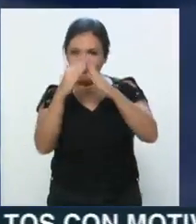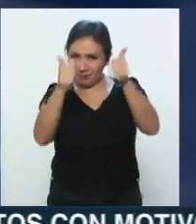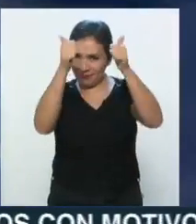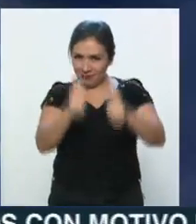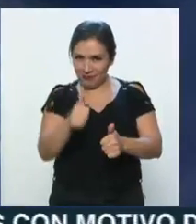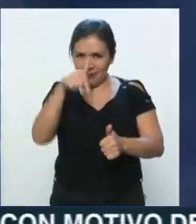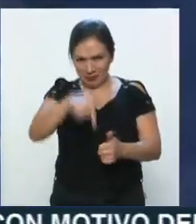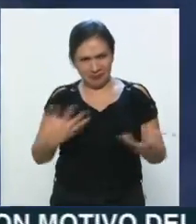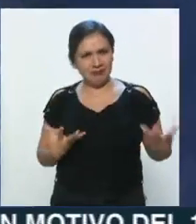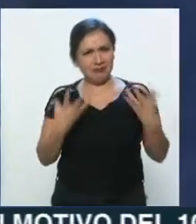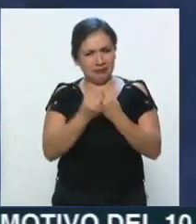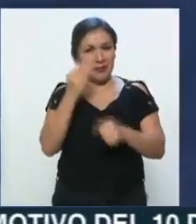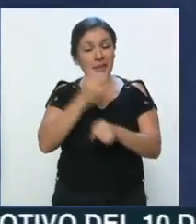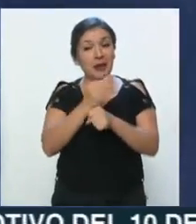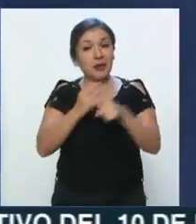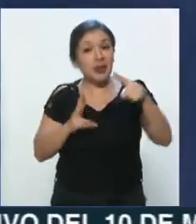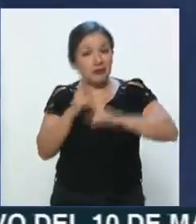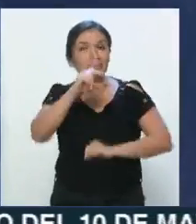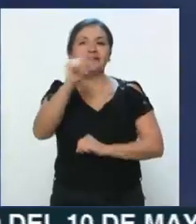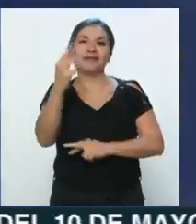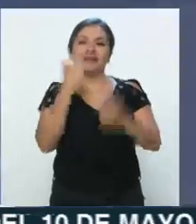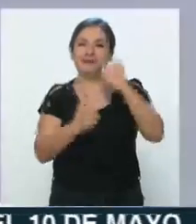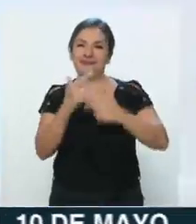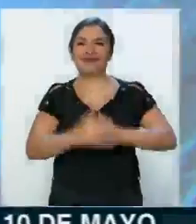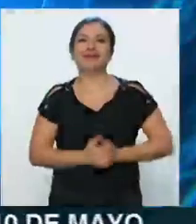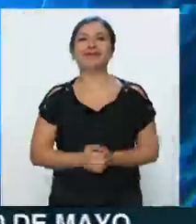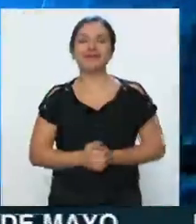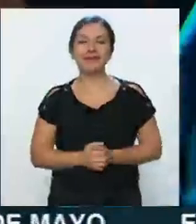casa, quédese con nosotros. Vamos a una pausa y regresamos.